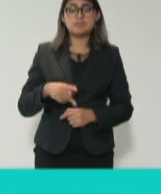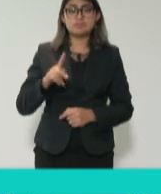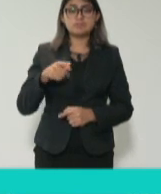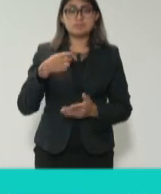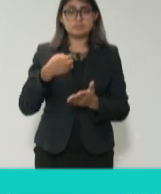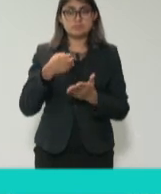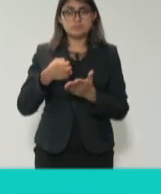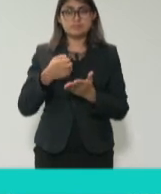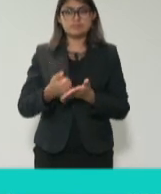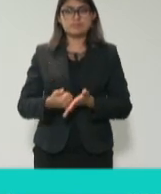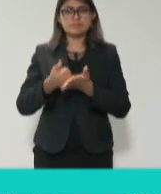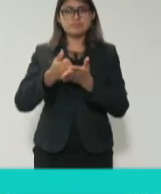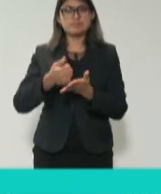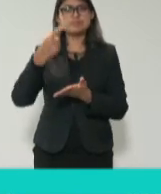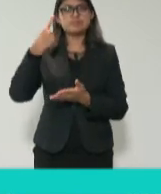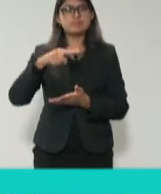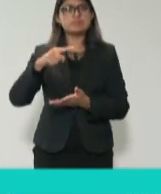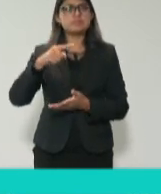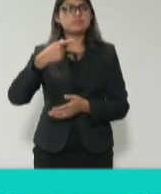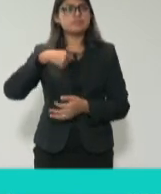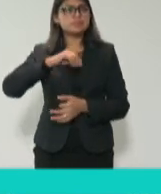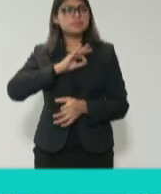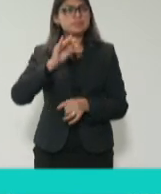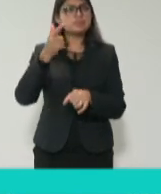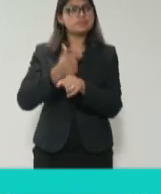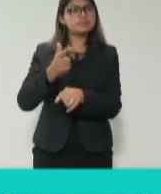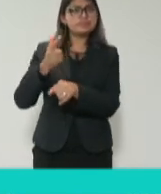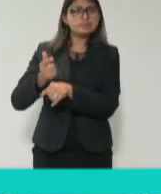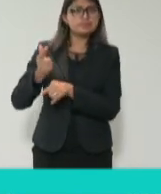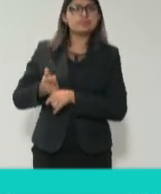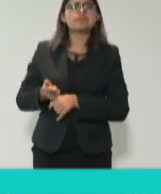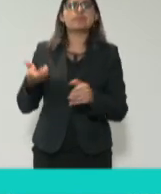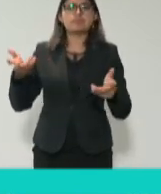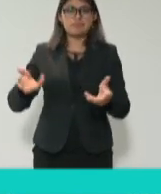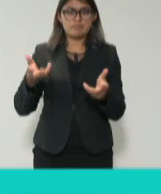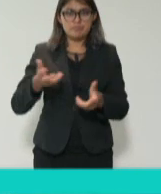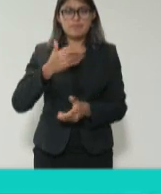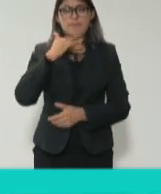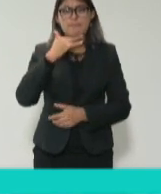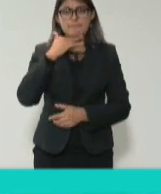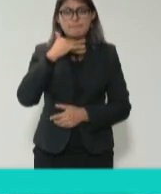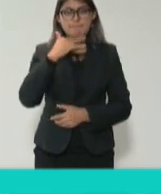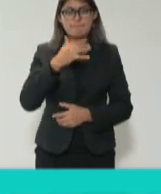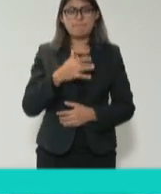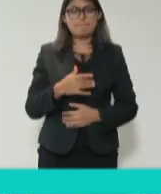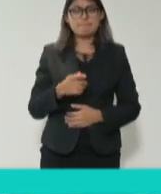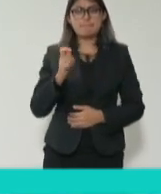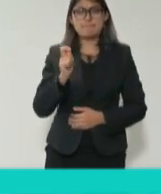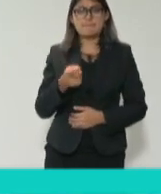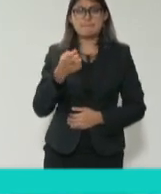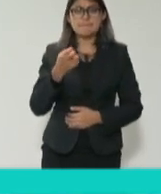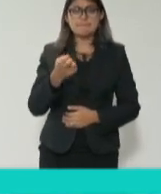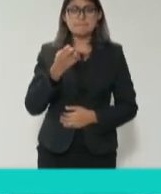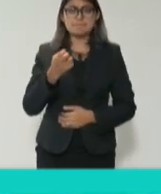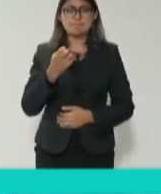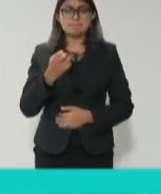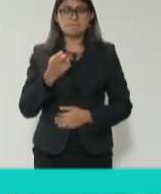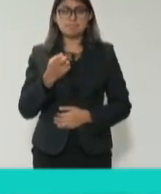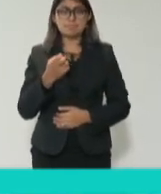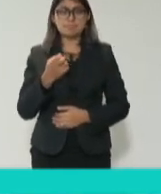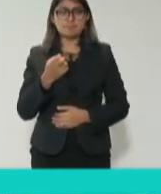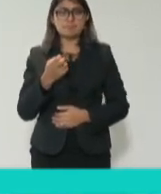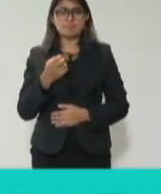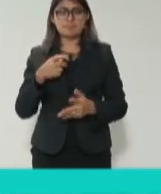evidenciar actos de corrupción. Como se dijo, la transparencia no es propiamente la que combate, pero sí da